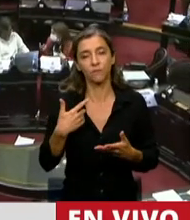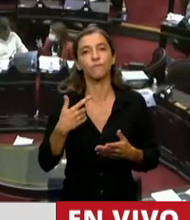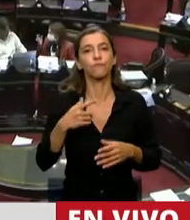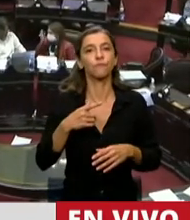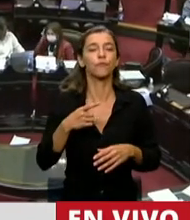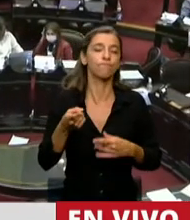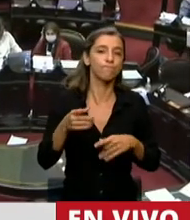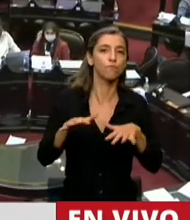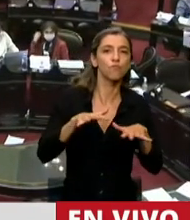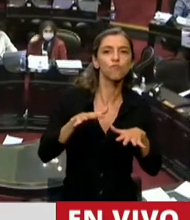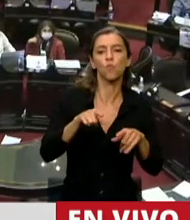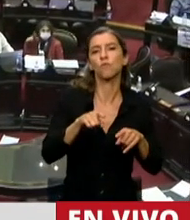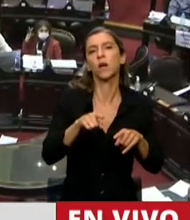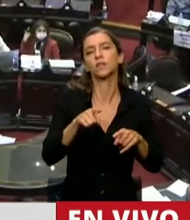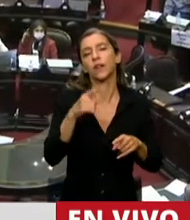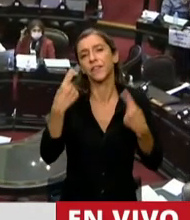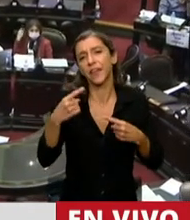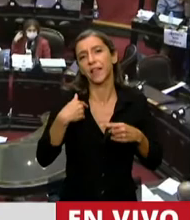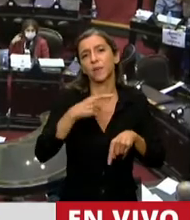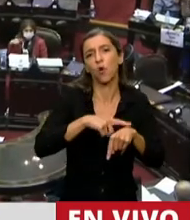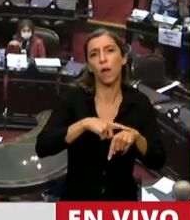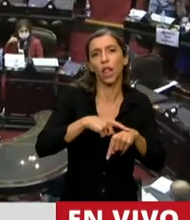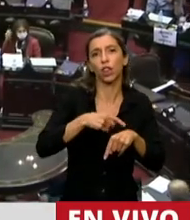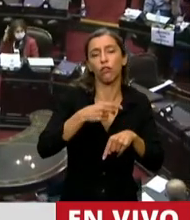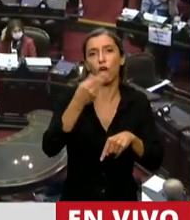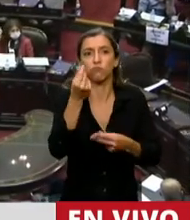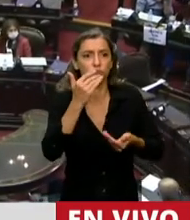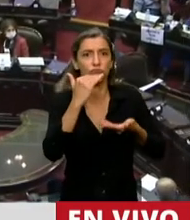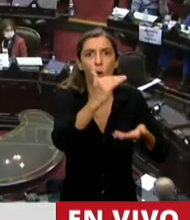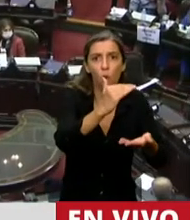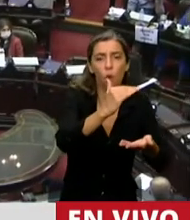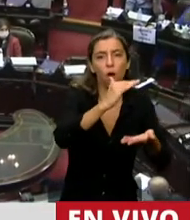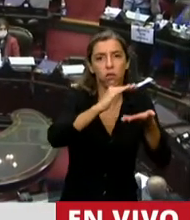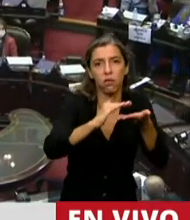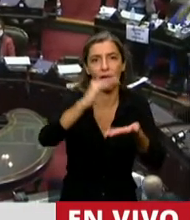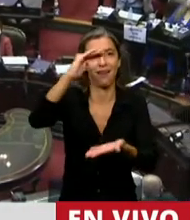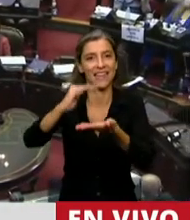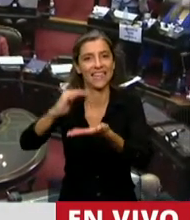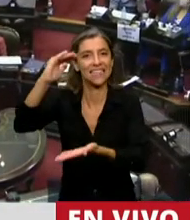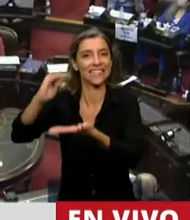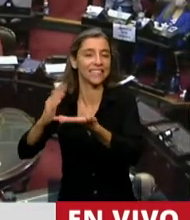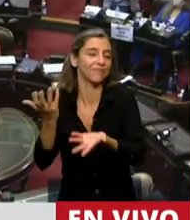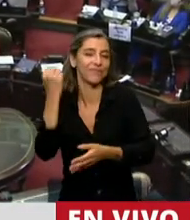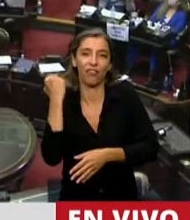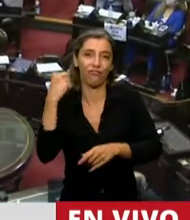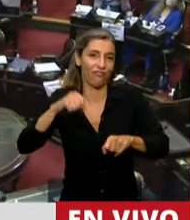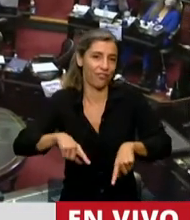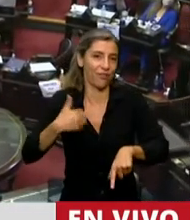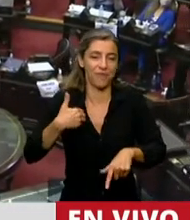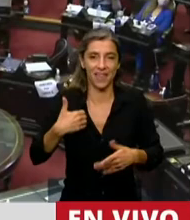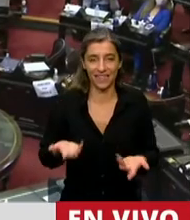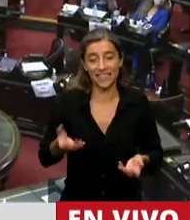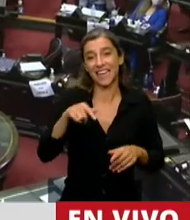de buen financiamiento, caídas, ha seguido los vaivenes de la política y la economía, y un sistema científico